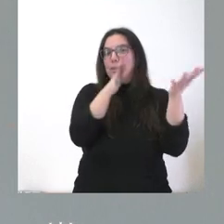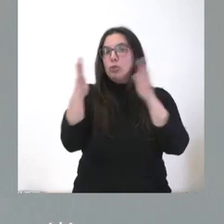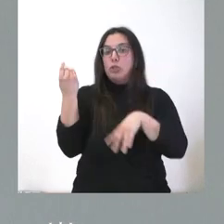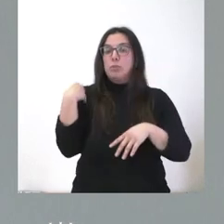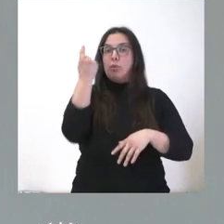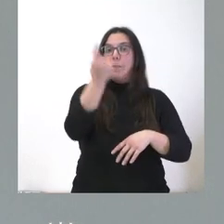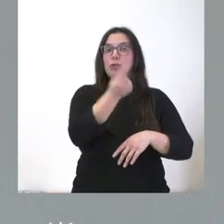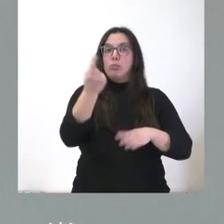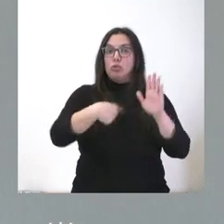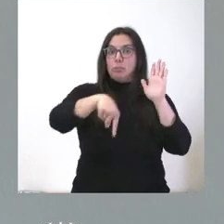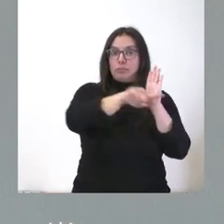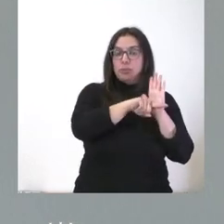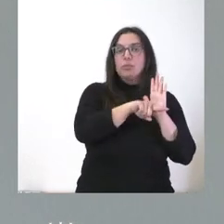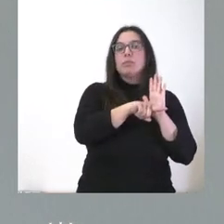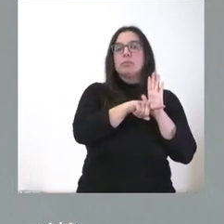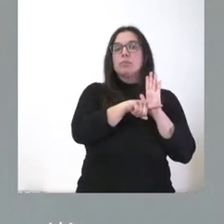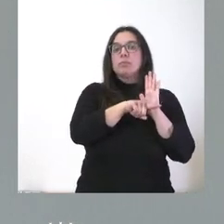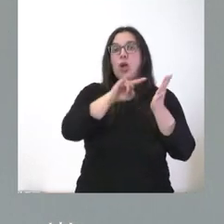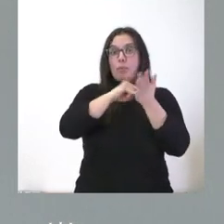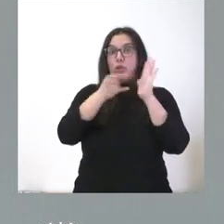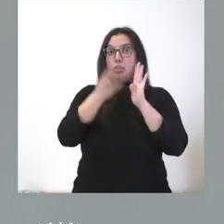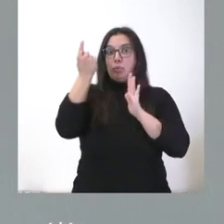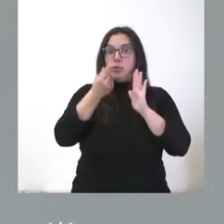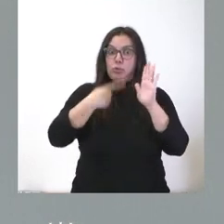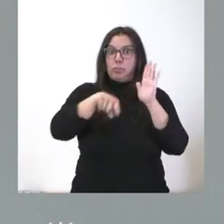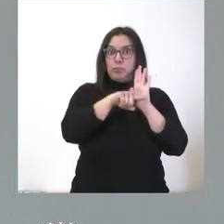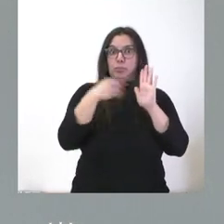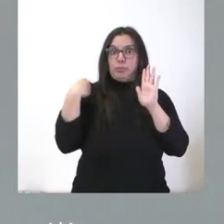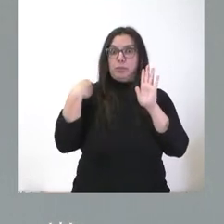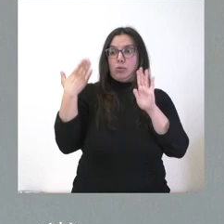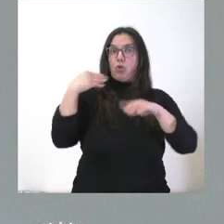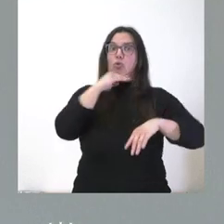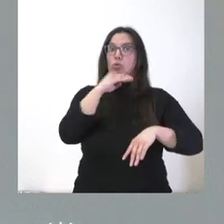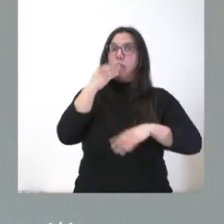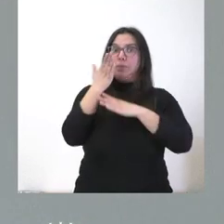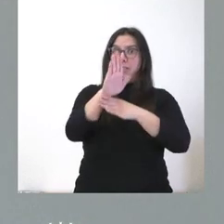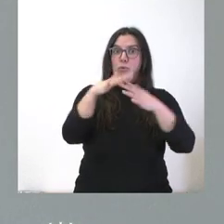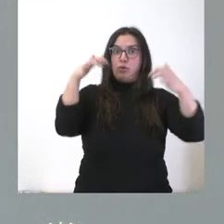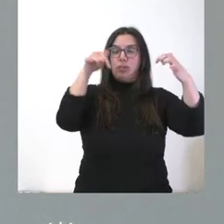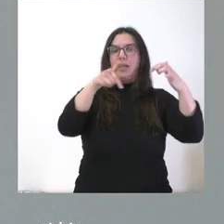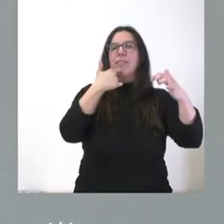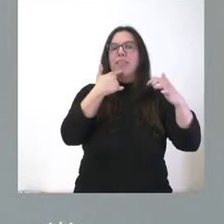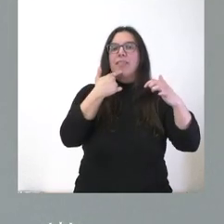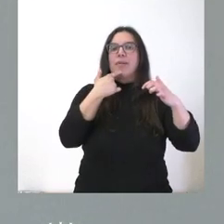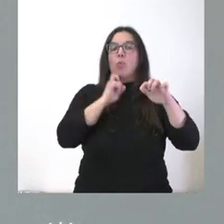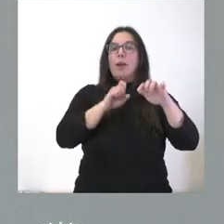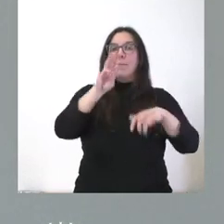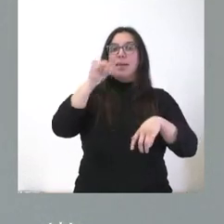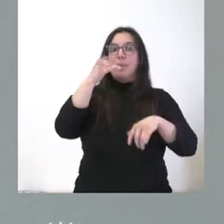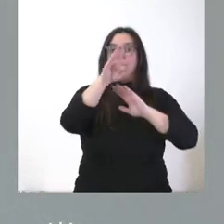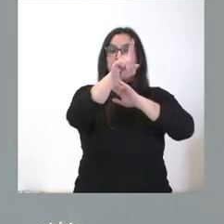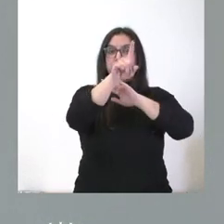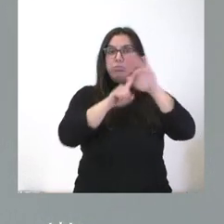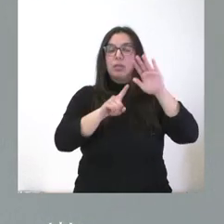presupuesto, las que acompañaban en el proyecto de presupuesto de la comunidad que presentamos en el mes de octubre las Cortes de Castilla y León estimaban una bajada del PIB para el año